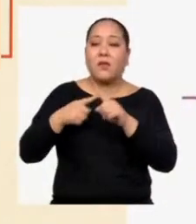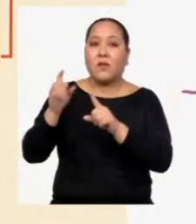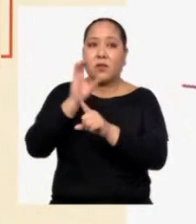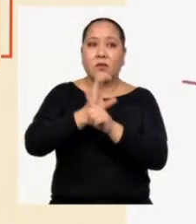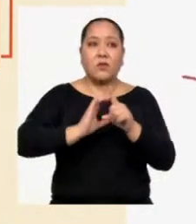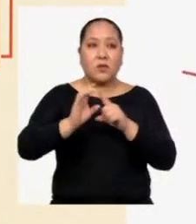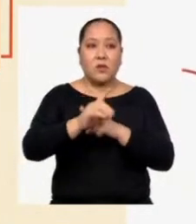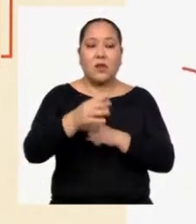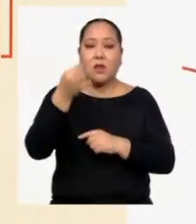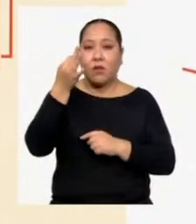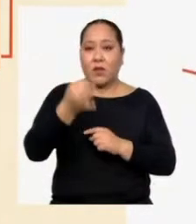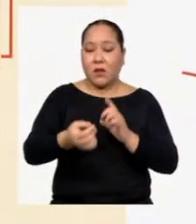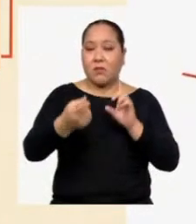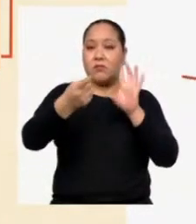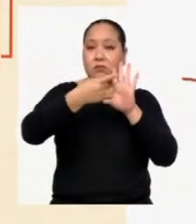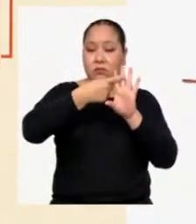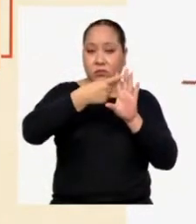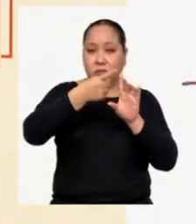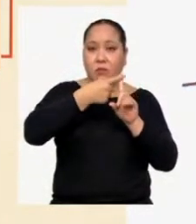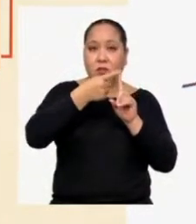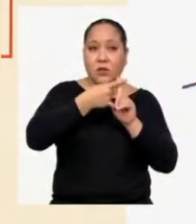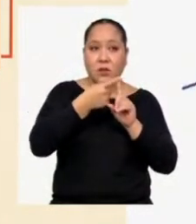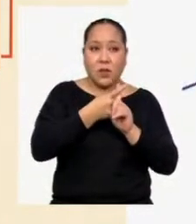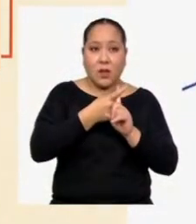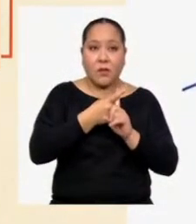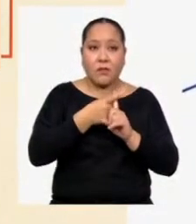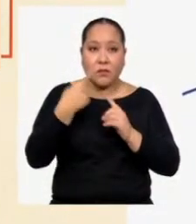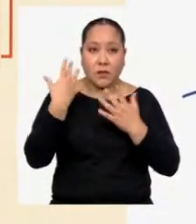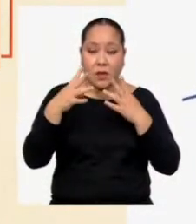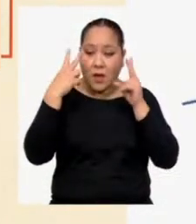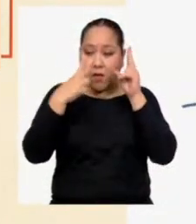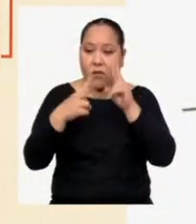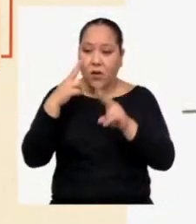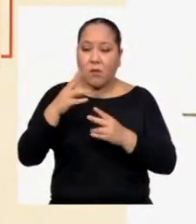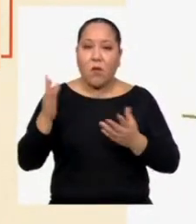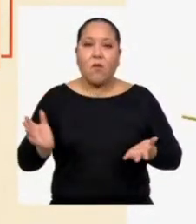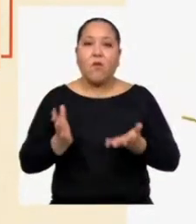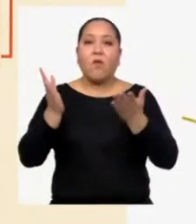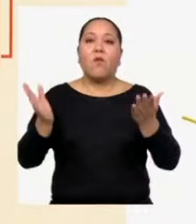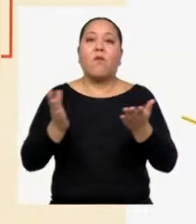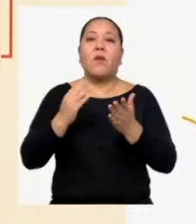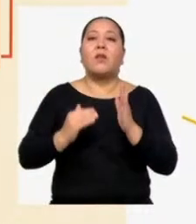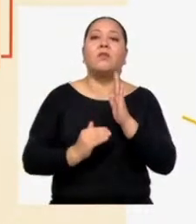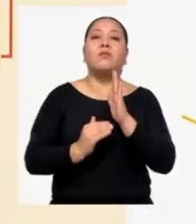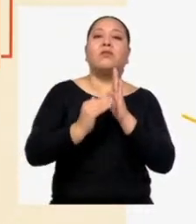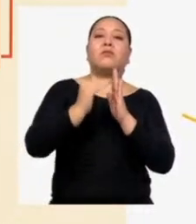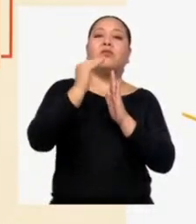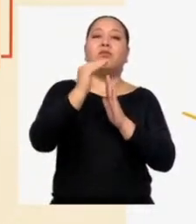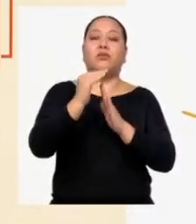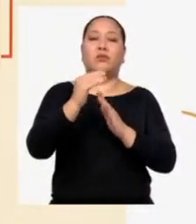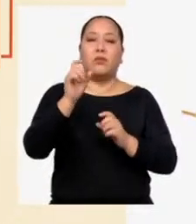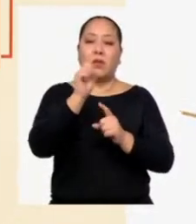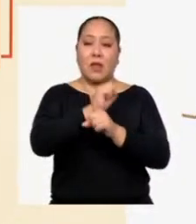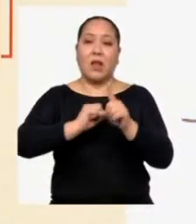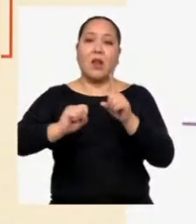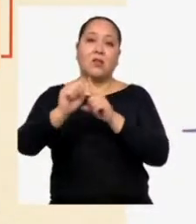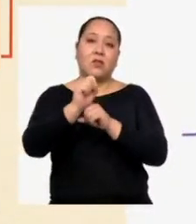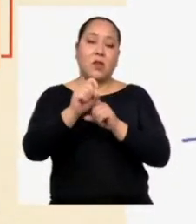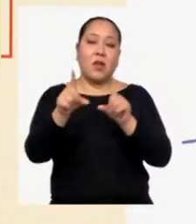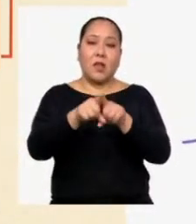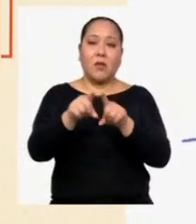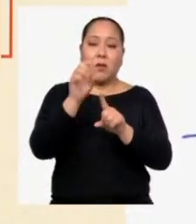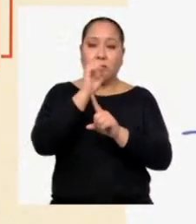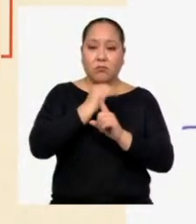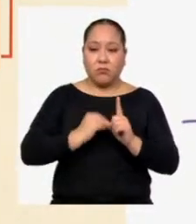es una realidad positiva Pues como ya vimos, fomenta un enriquecimiento a nivel social y a